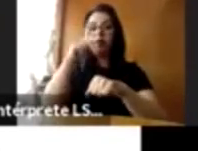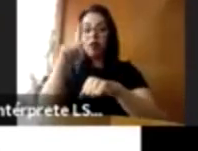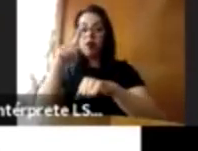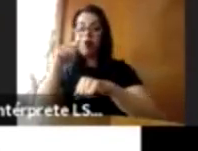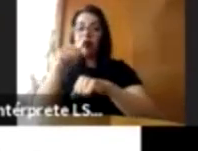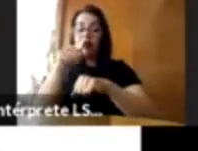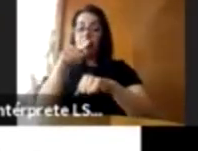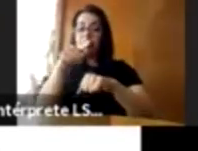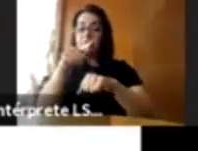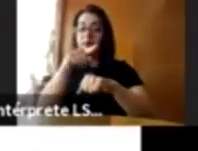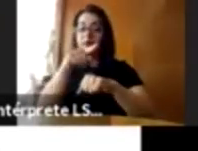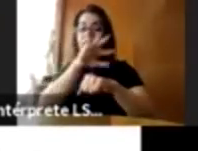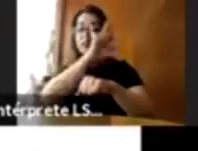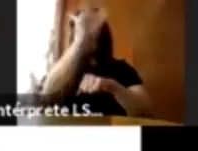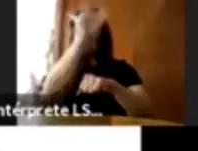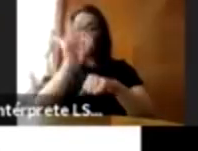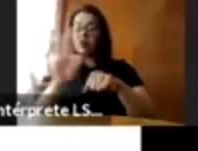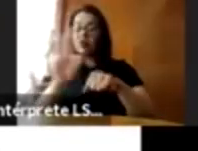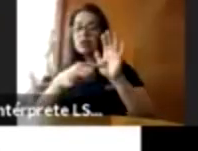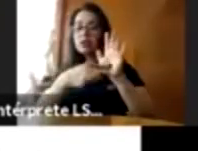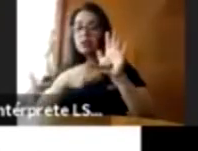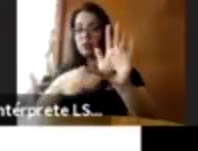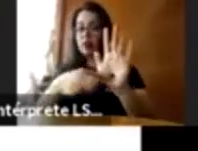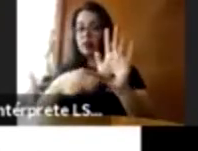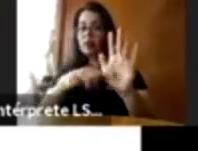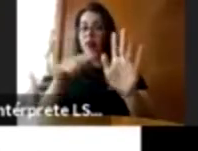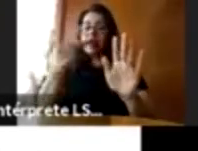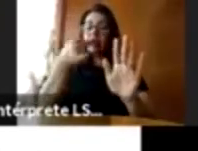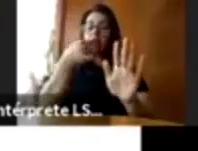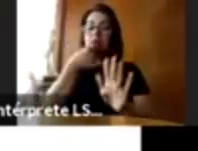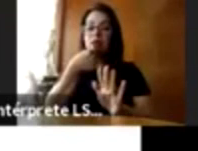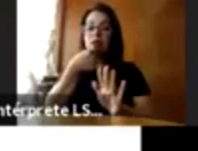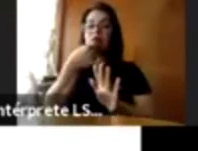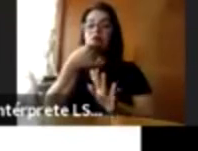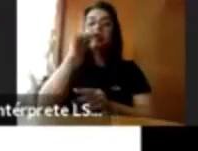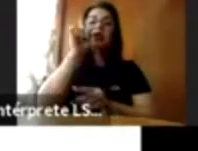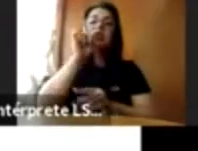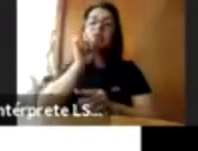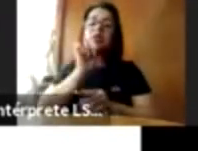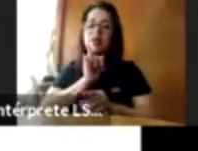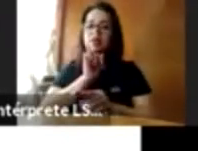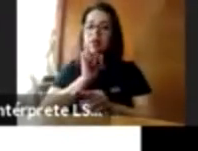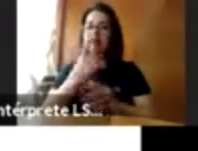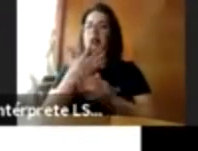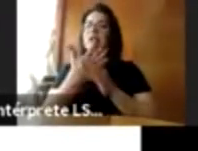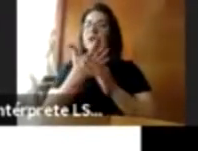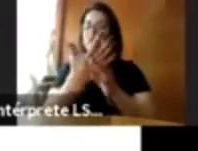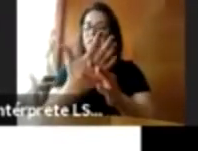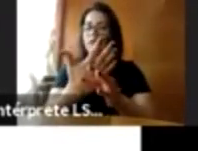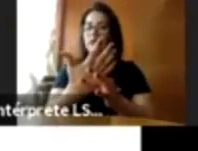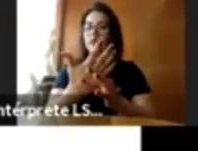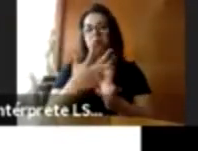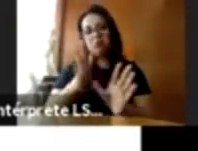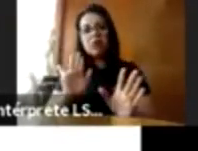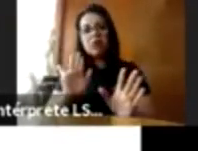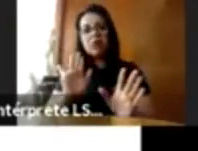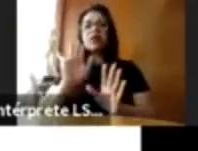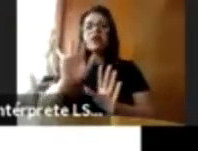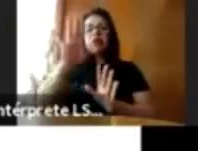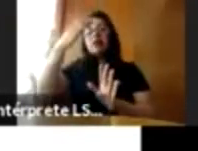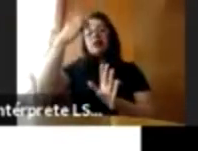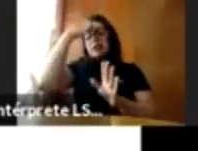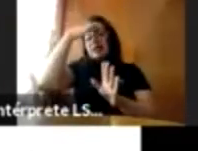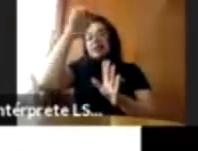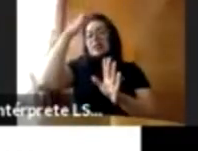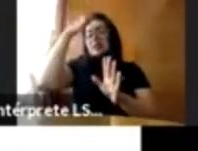percentual de niños y niñas que dice que tuvo alguna experiencia de violencia sexual antes de